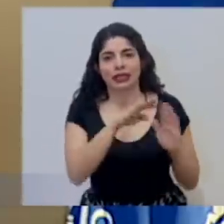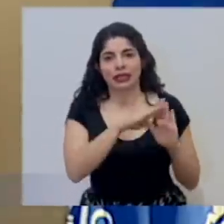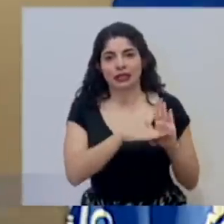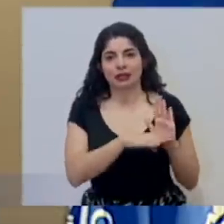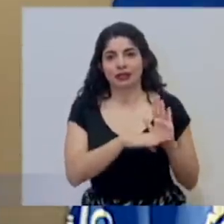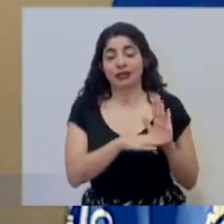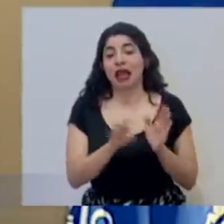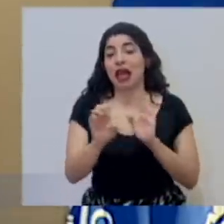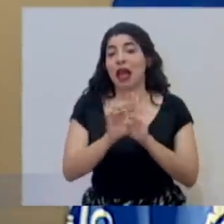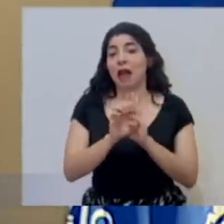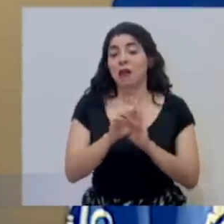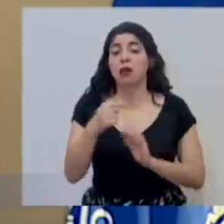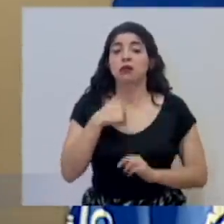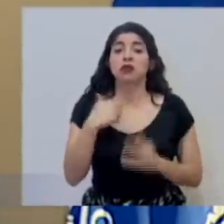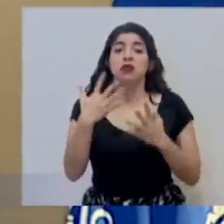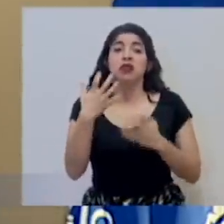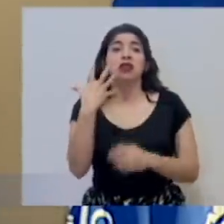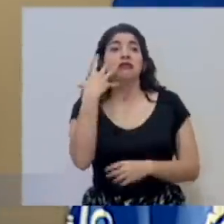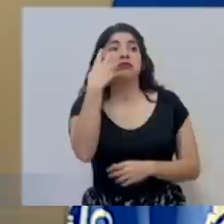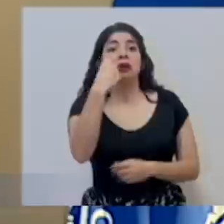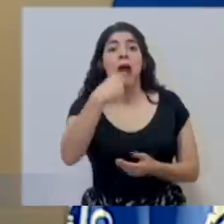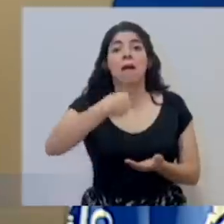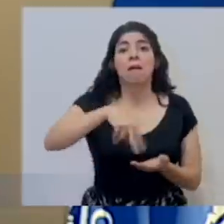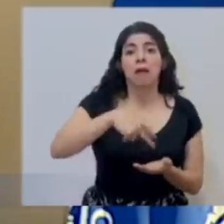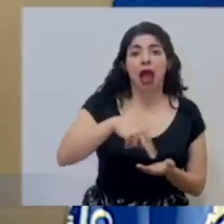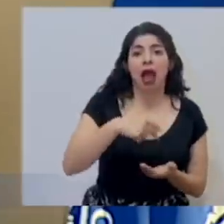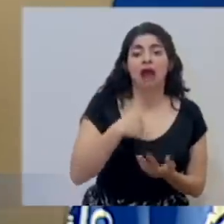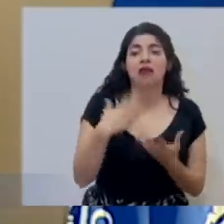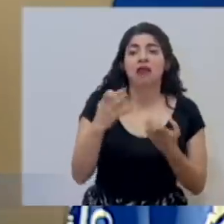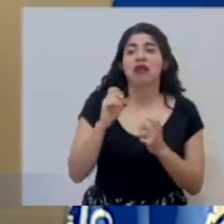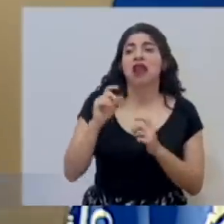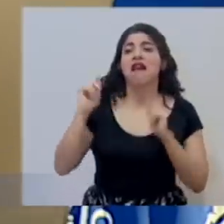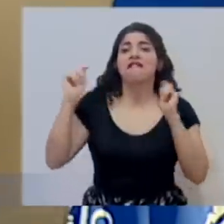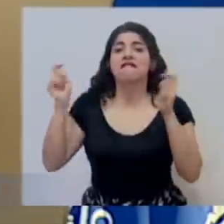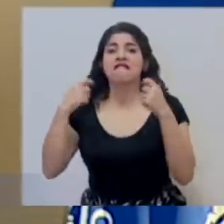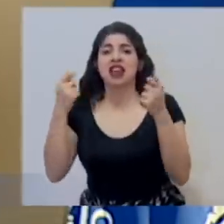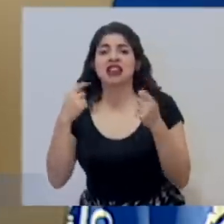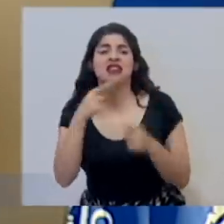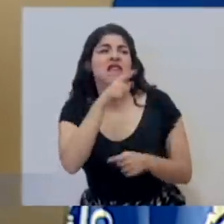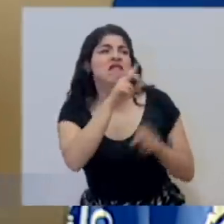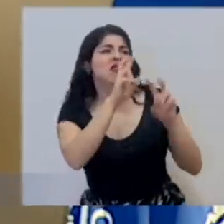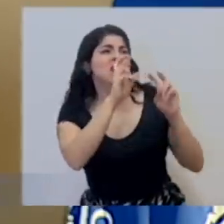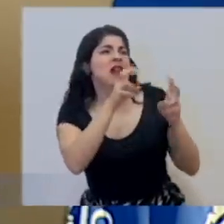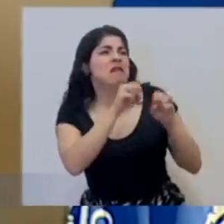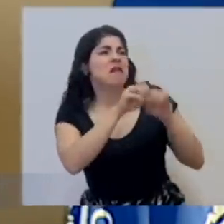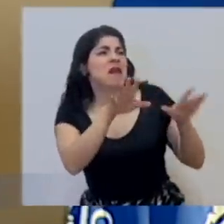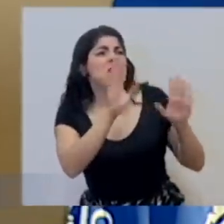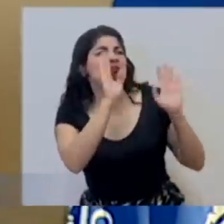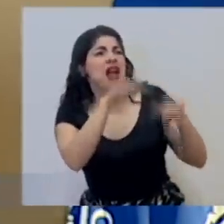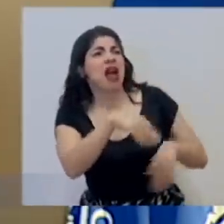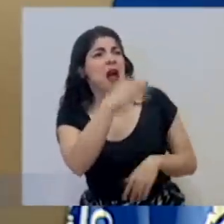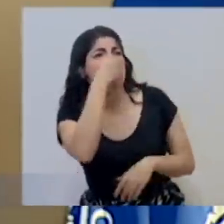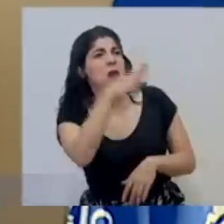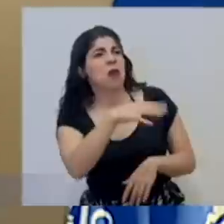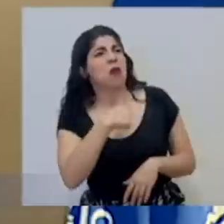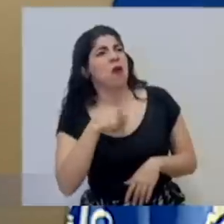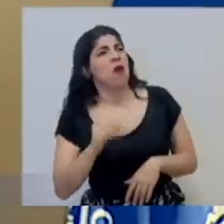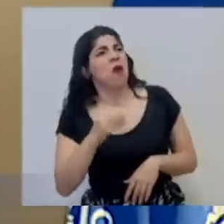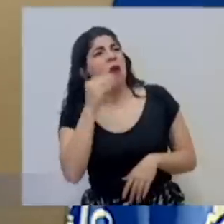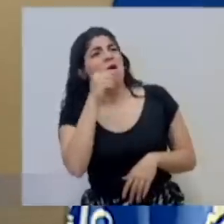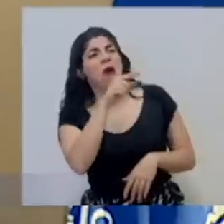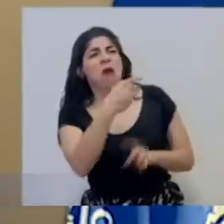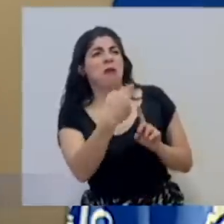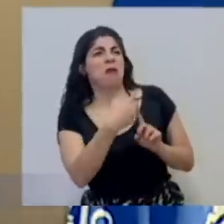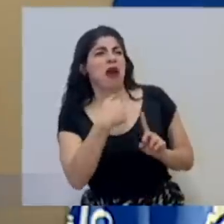Si yo quiero ir a bailar, si yo quiero hacer una fiesta, y digo, la verdad es que yo a esto no me importa, a no me va a afectar, yo soy una persona